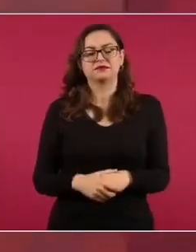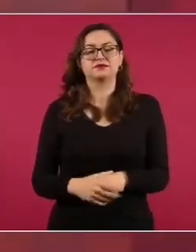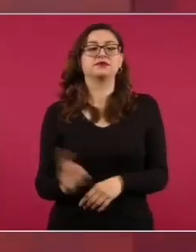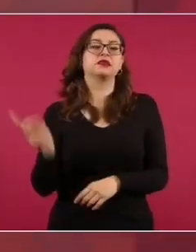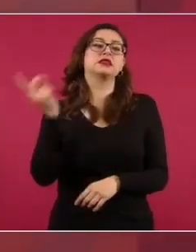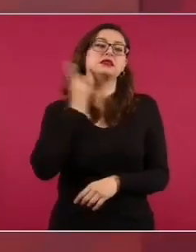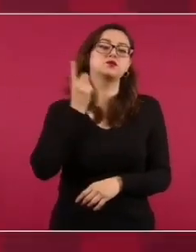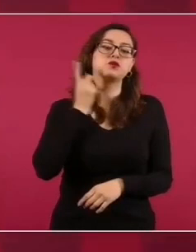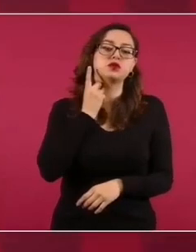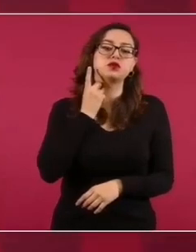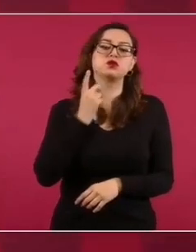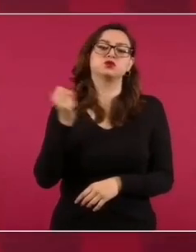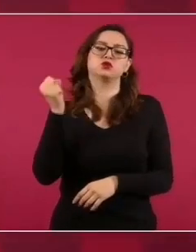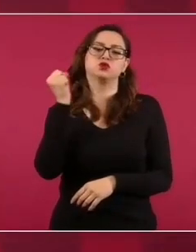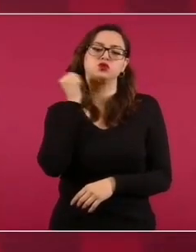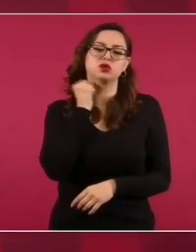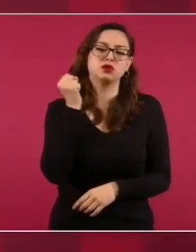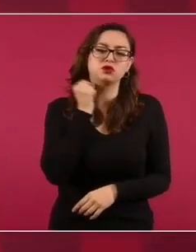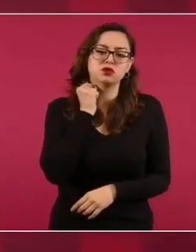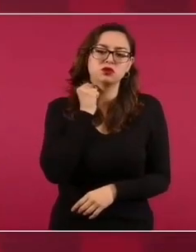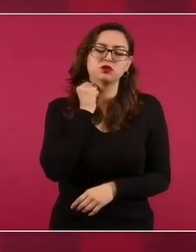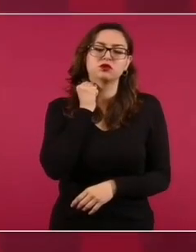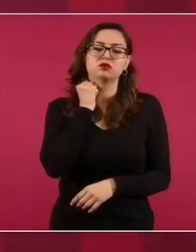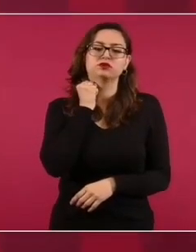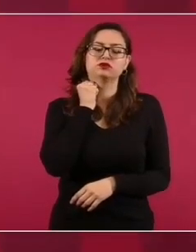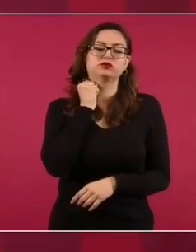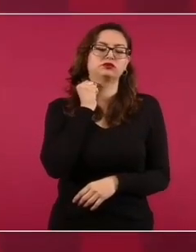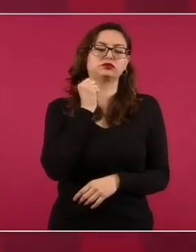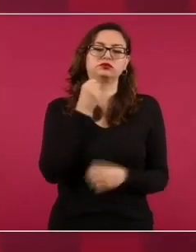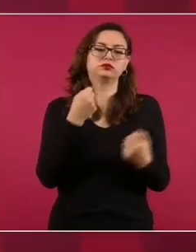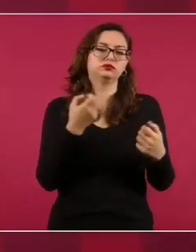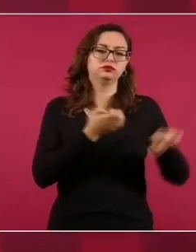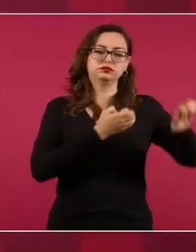Florida